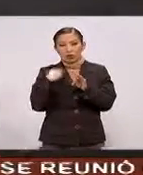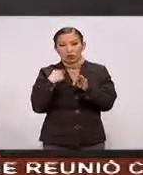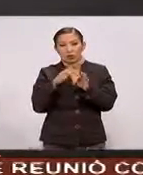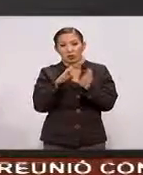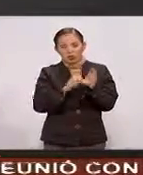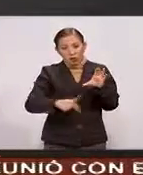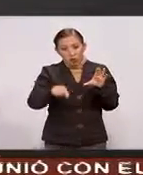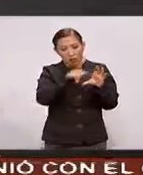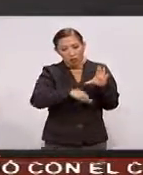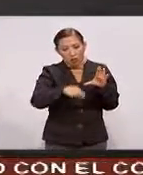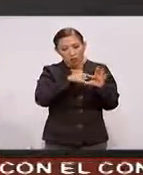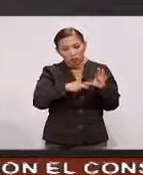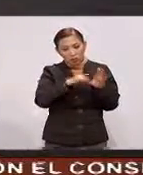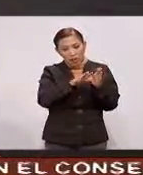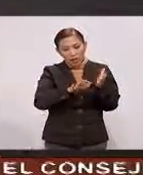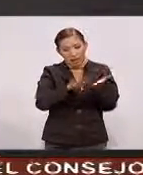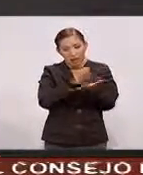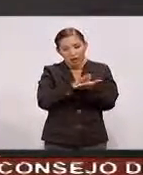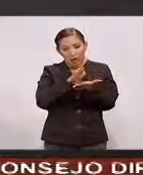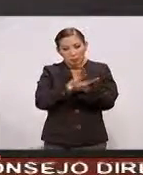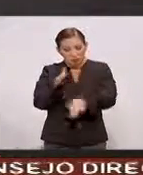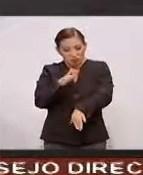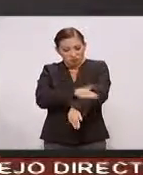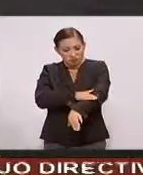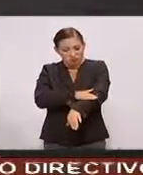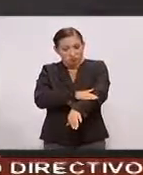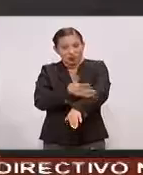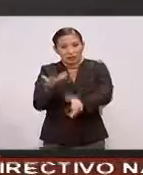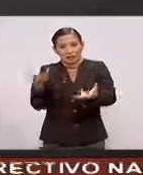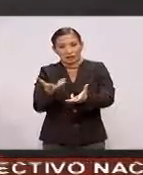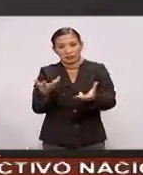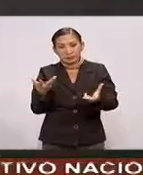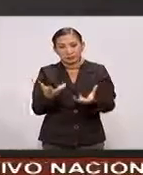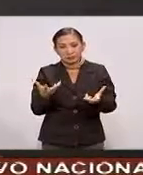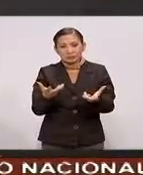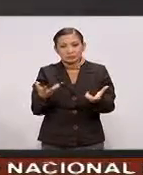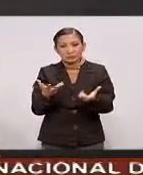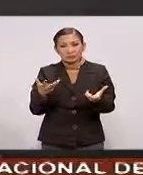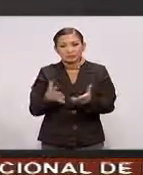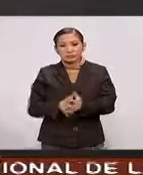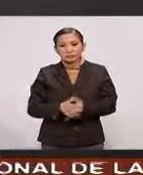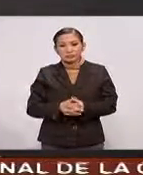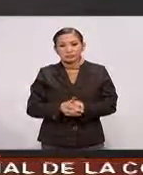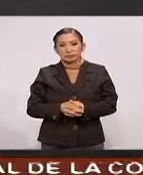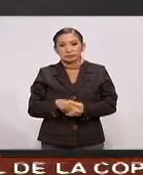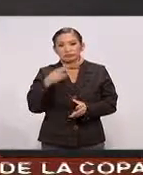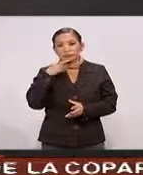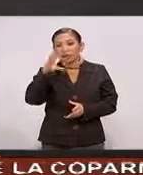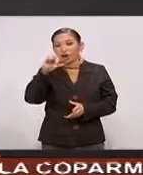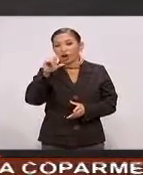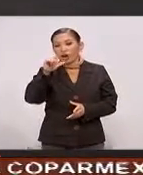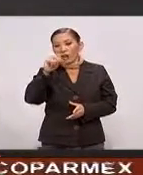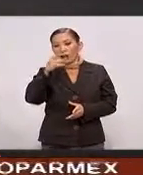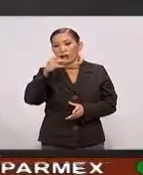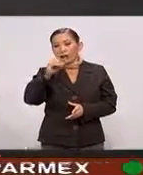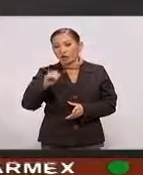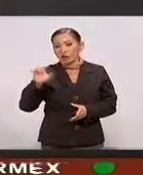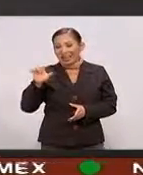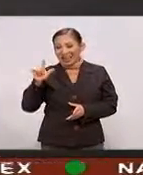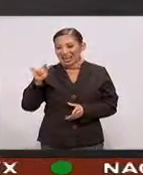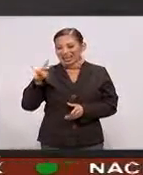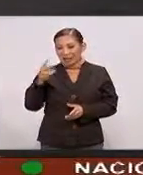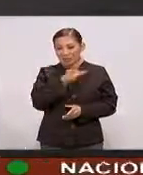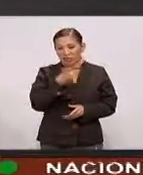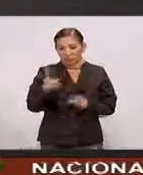funciona como un parche Lo que hicimos fue Se utilizó colágeno Y elastina Que